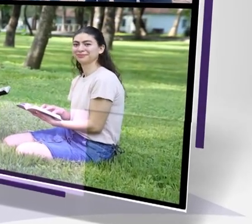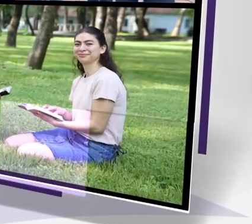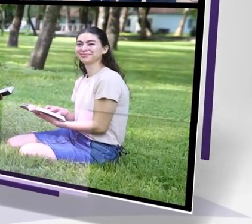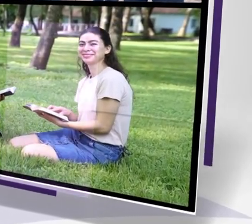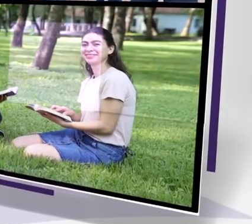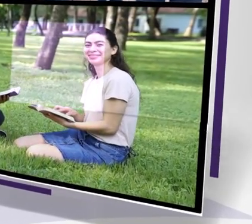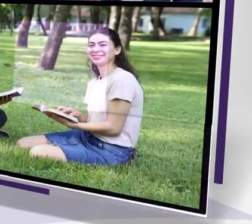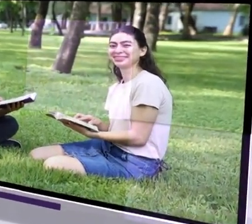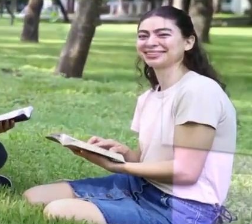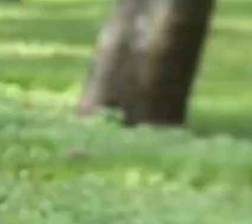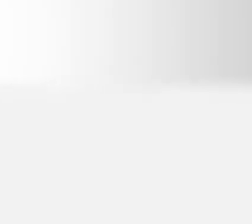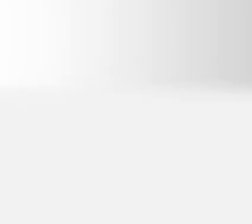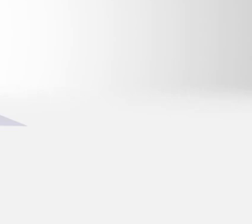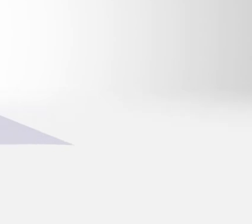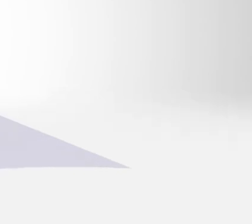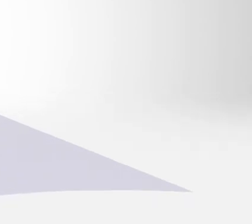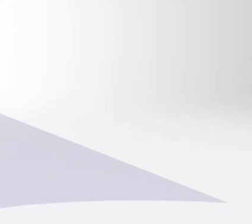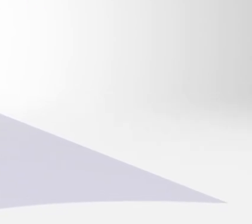Entra en el gozo de tu Señor.